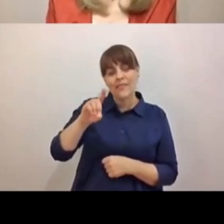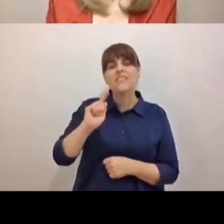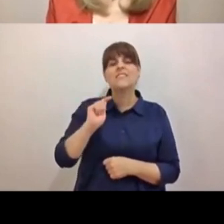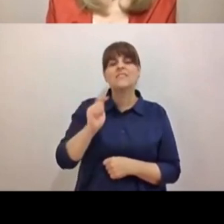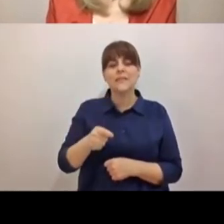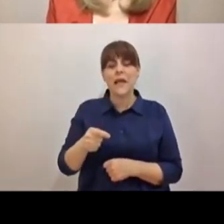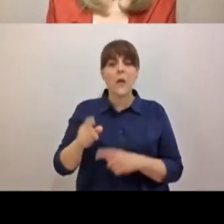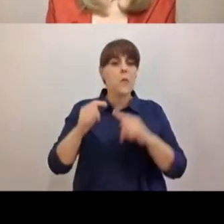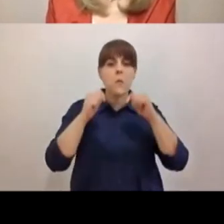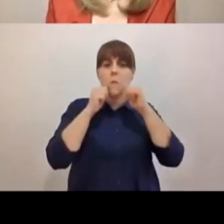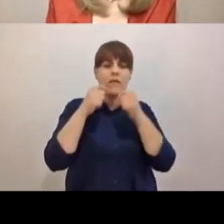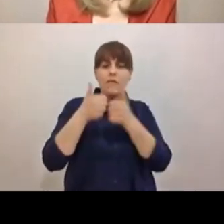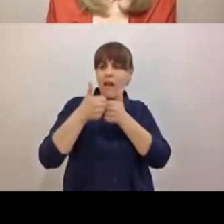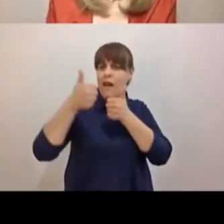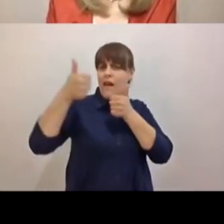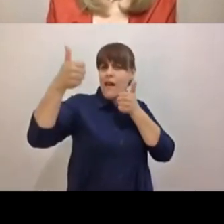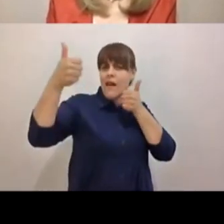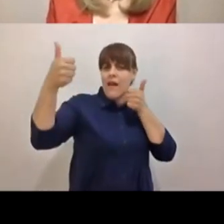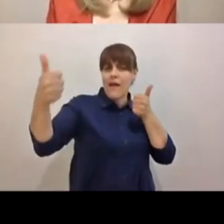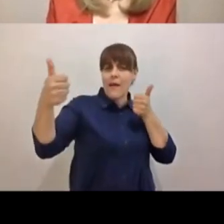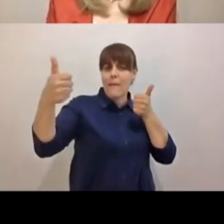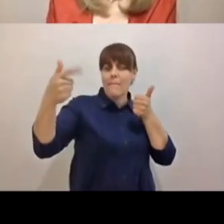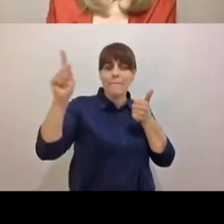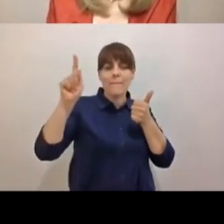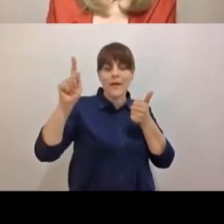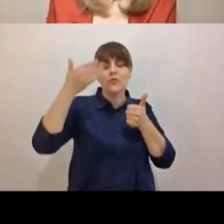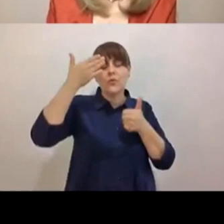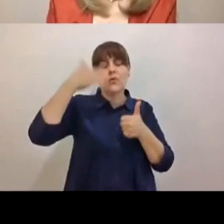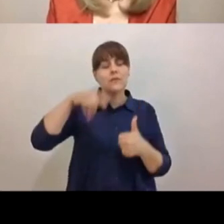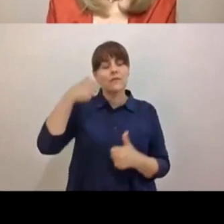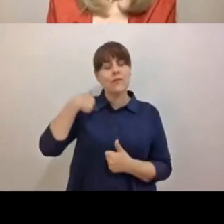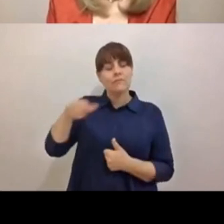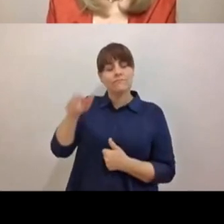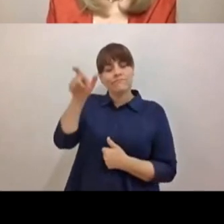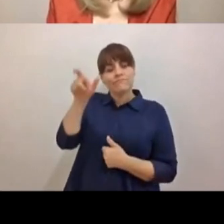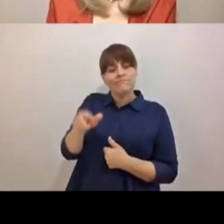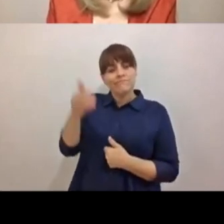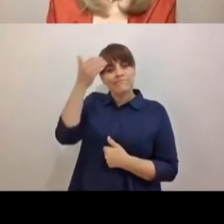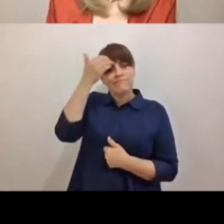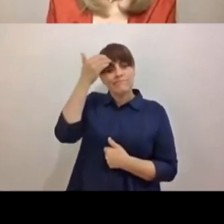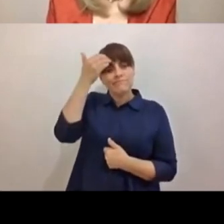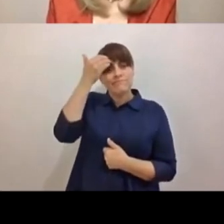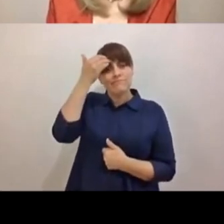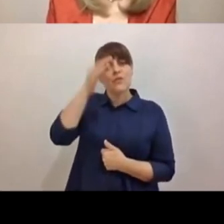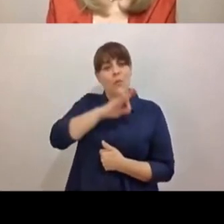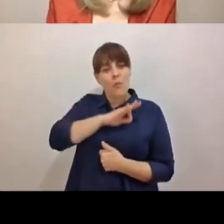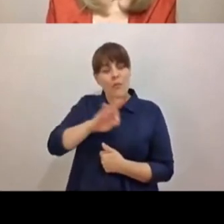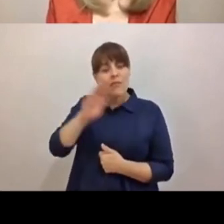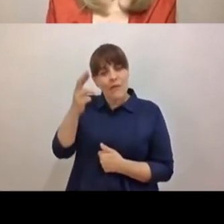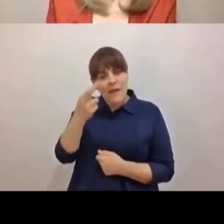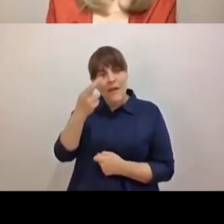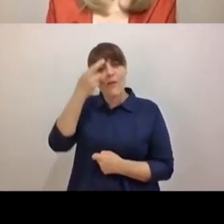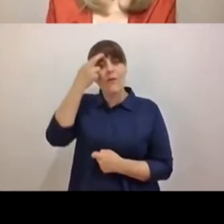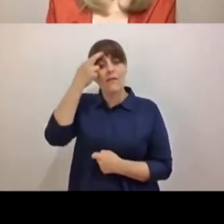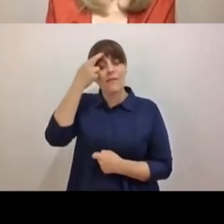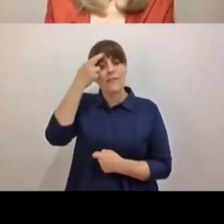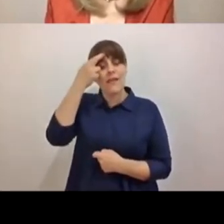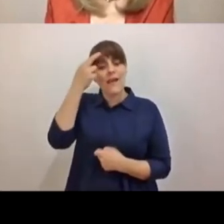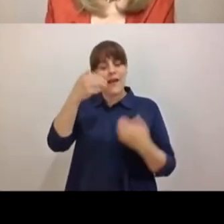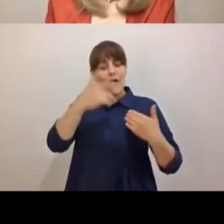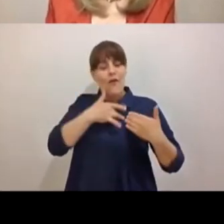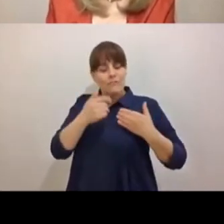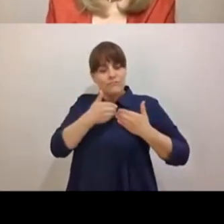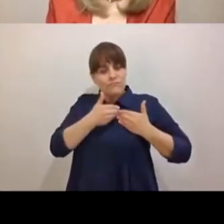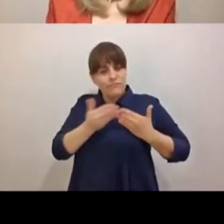presencia esencial de sus seres queridos. ¿Cómo hacerlos? Recordarlos, traer a nuestro corazón